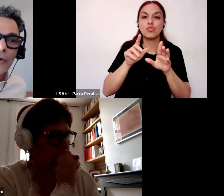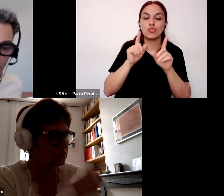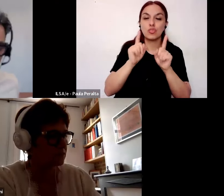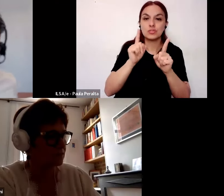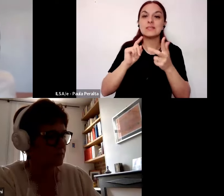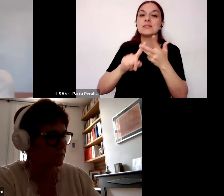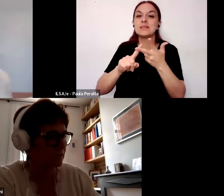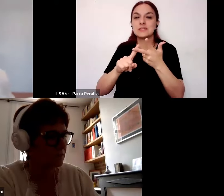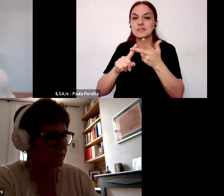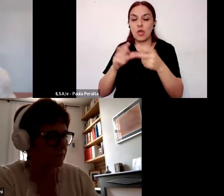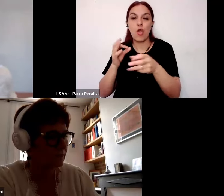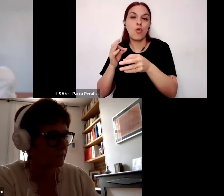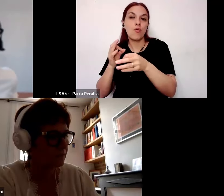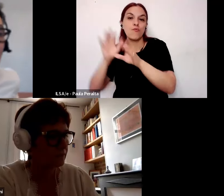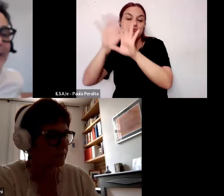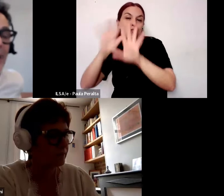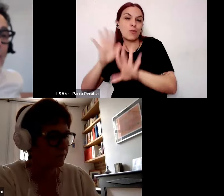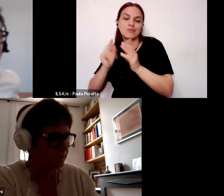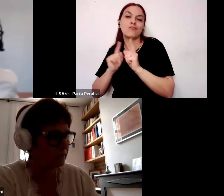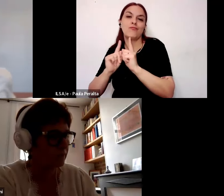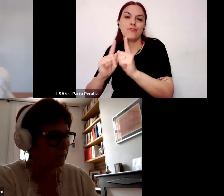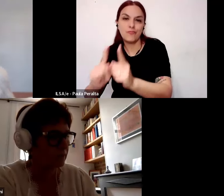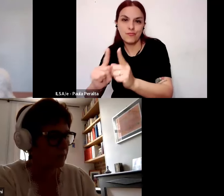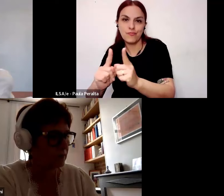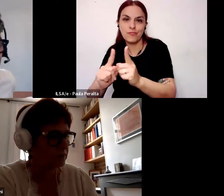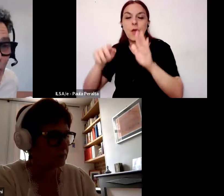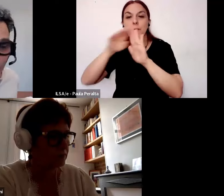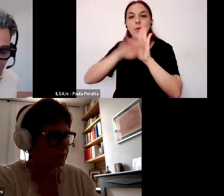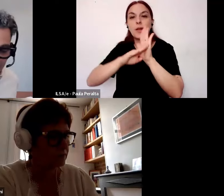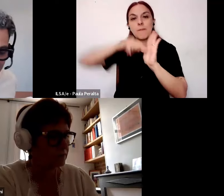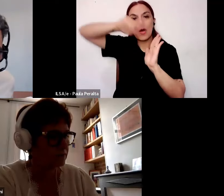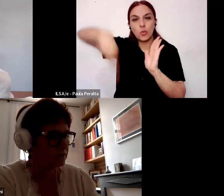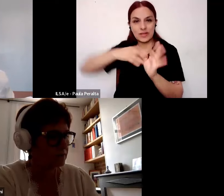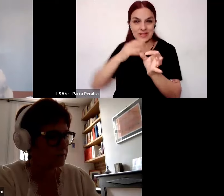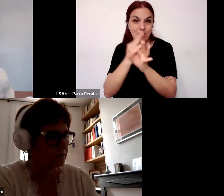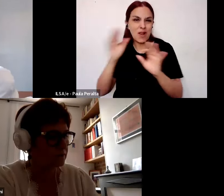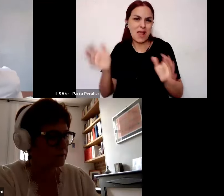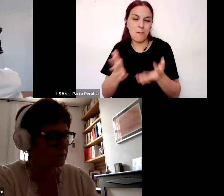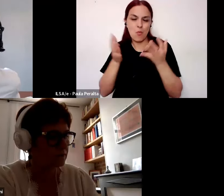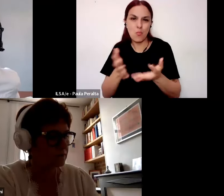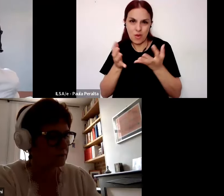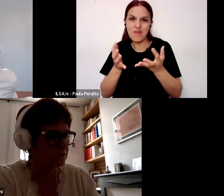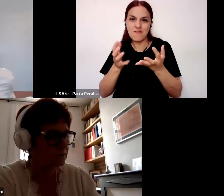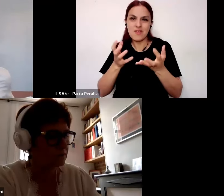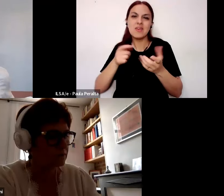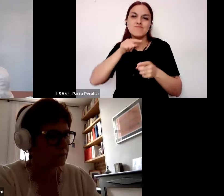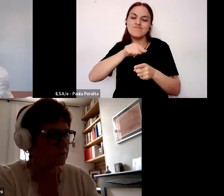entendido como desarrollo profesional el programa Nuestra Escuela promovió justamente estas formas de